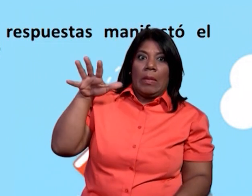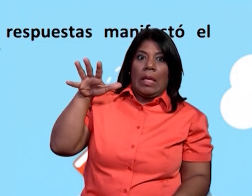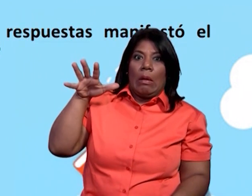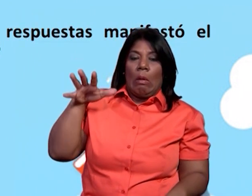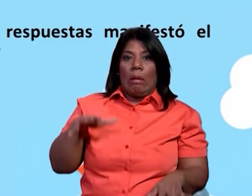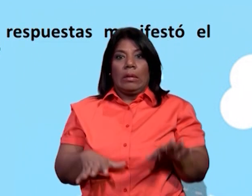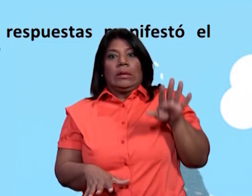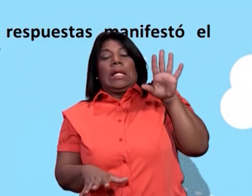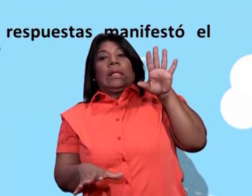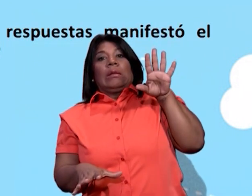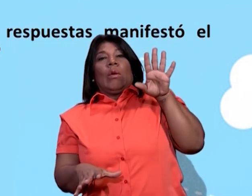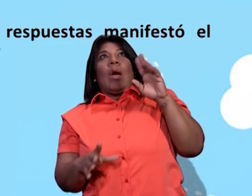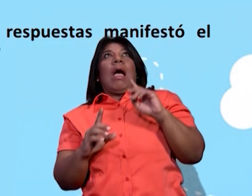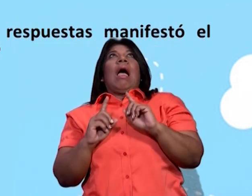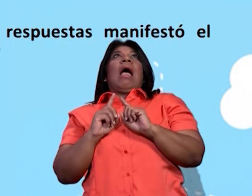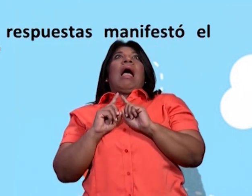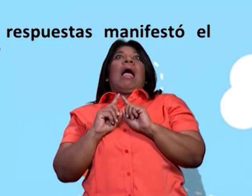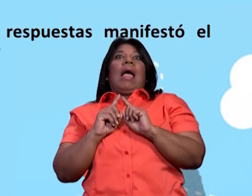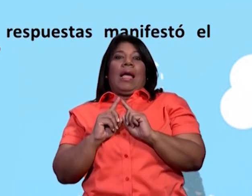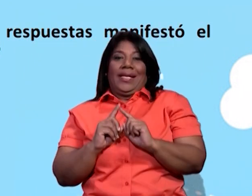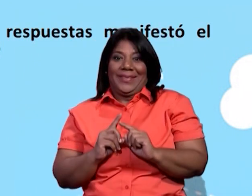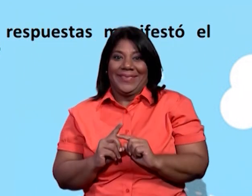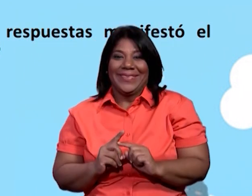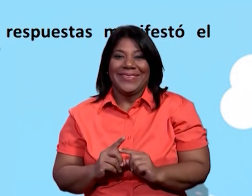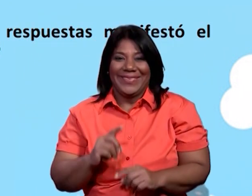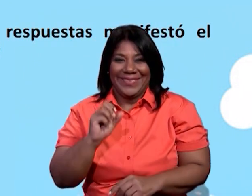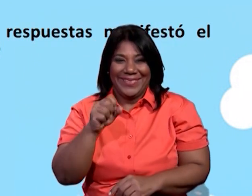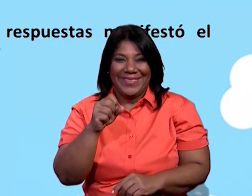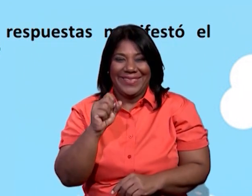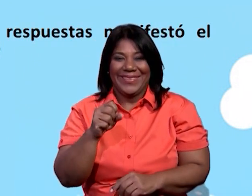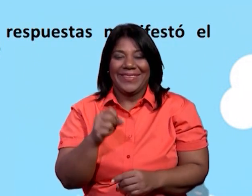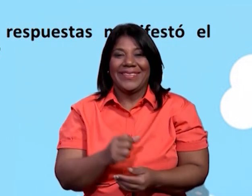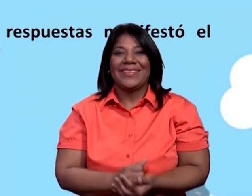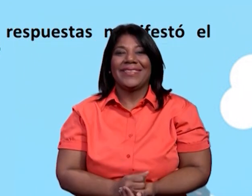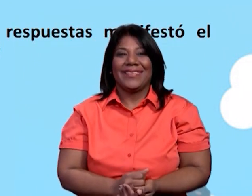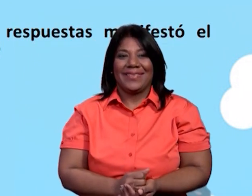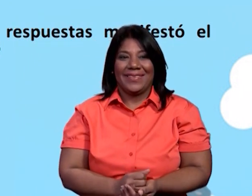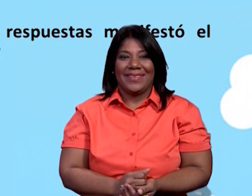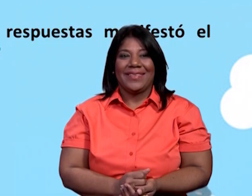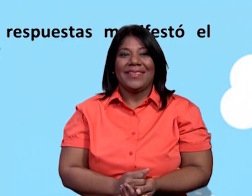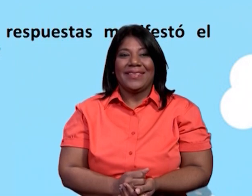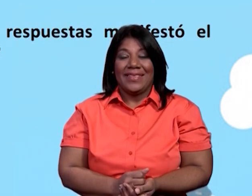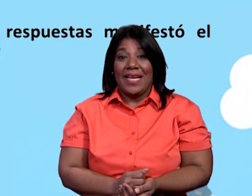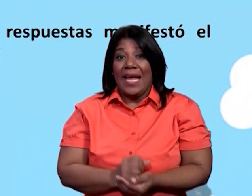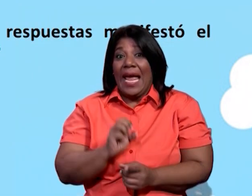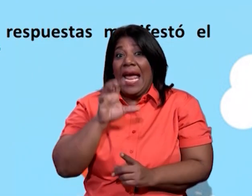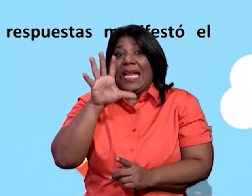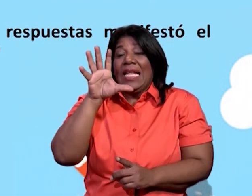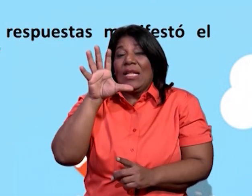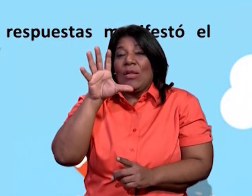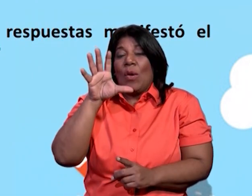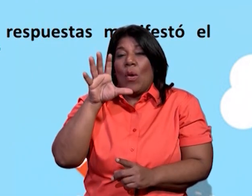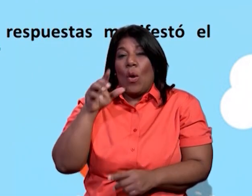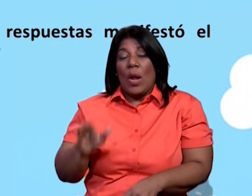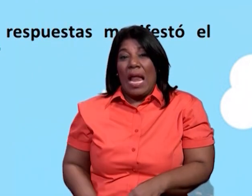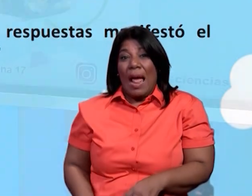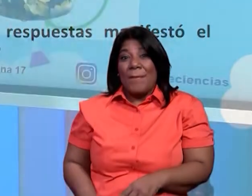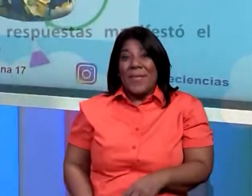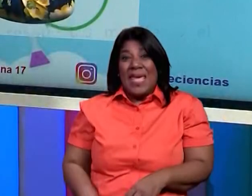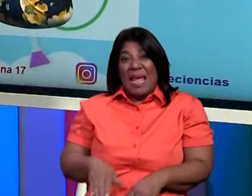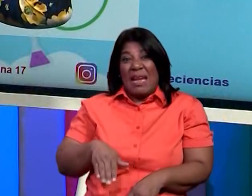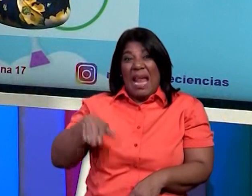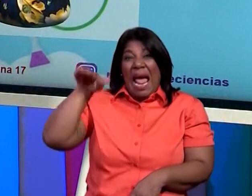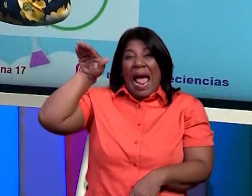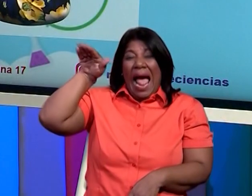cuáles serán las reacciones cuáles fueron las reacciones del señor jorge qué hizo él gritó primero ay me duele